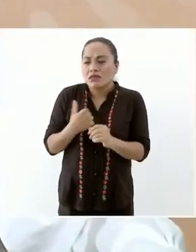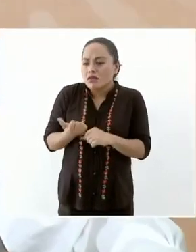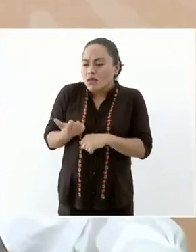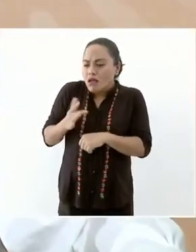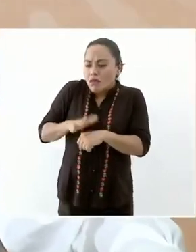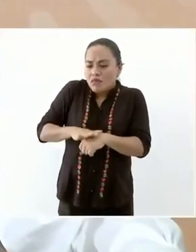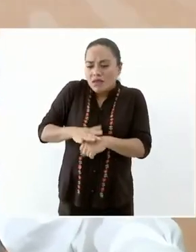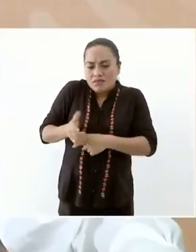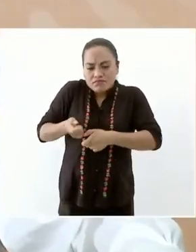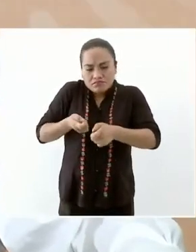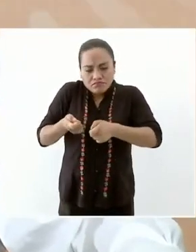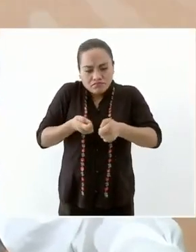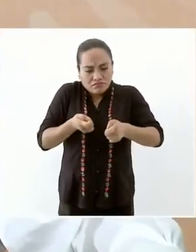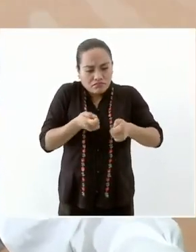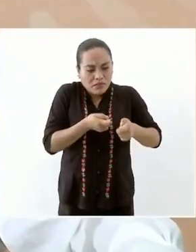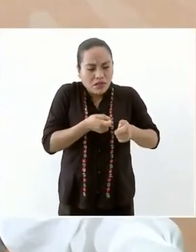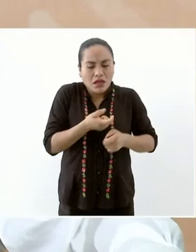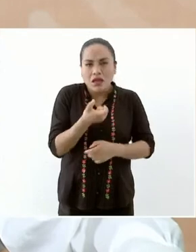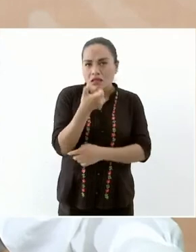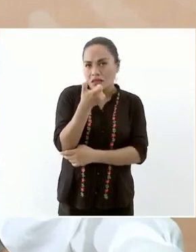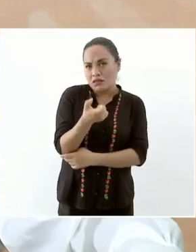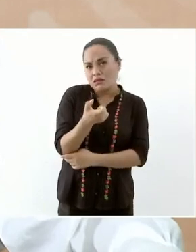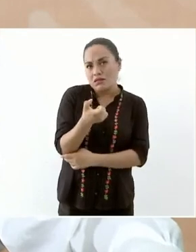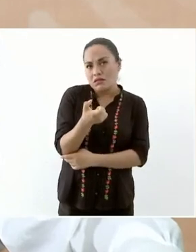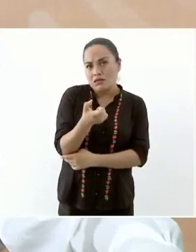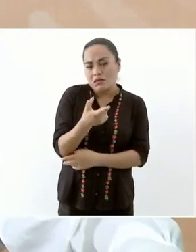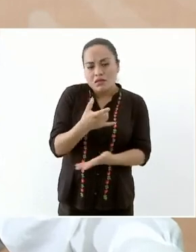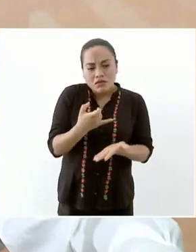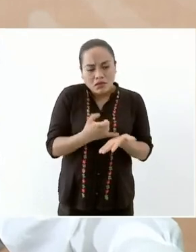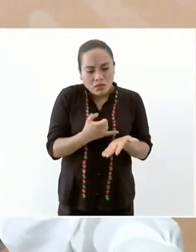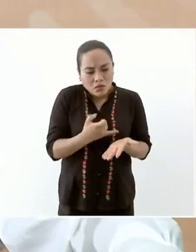los dineros del pueblo que el presupuesto